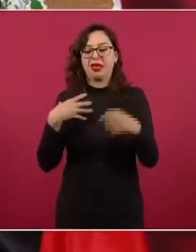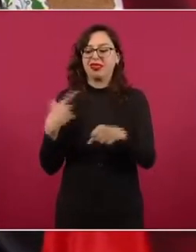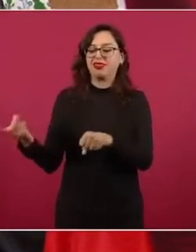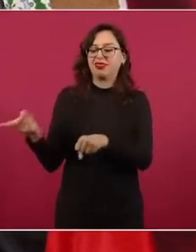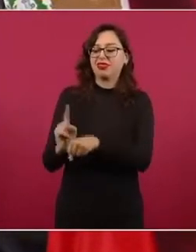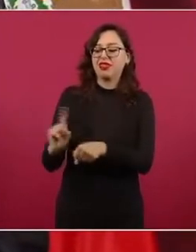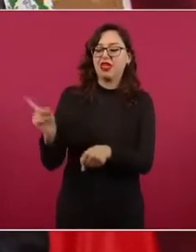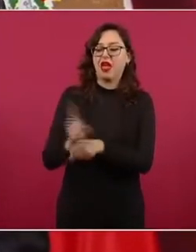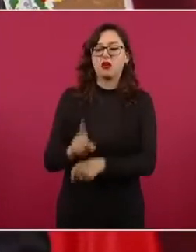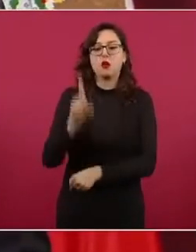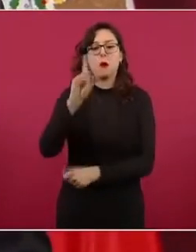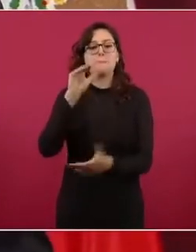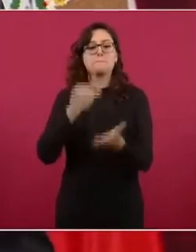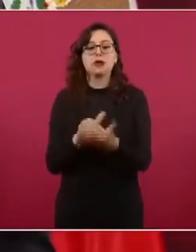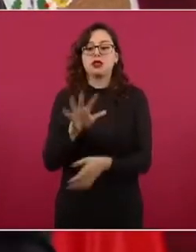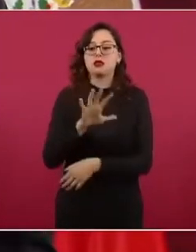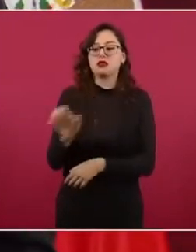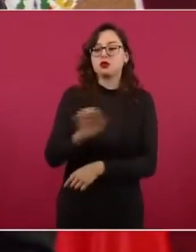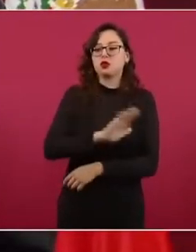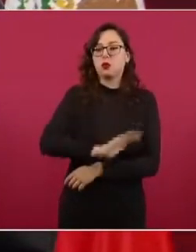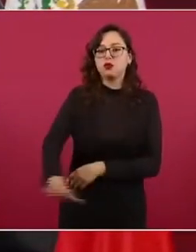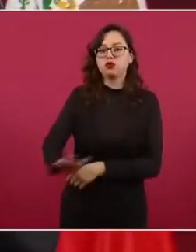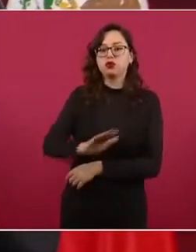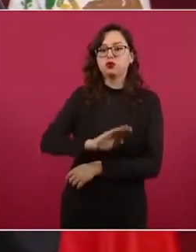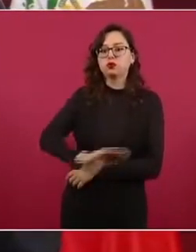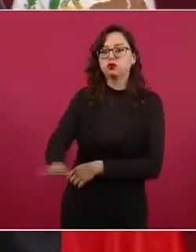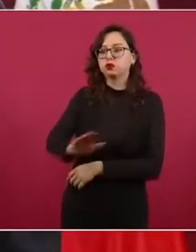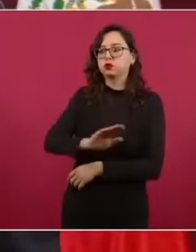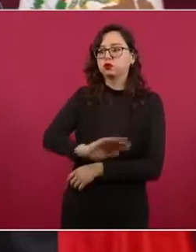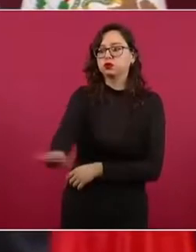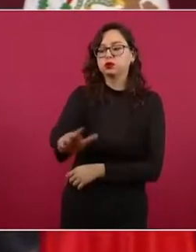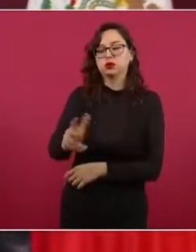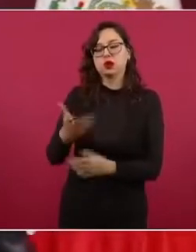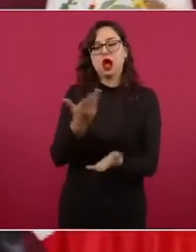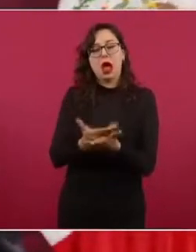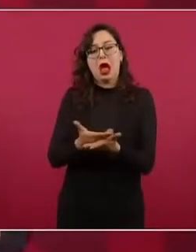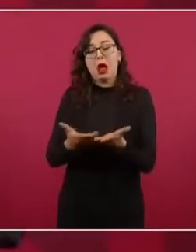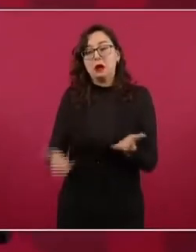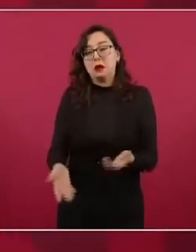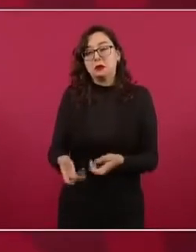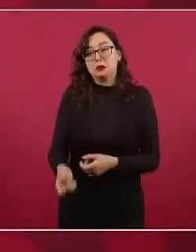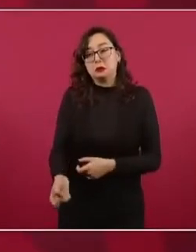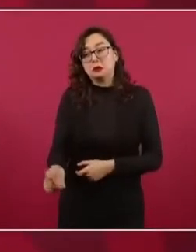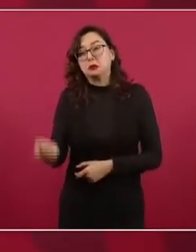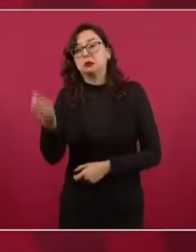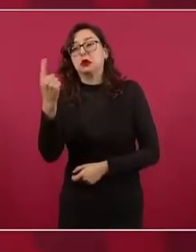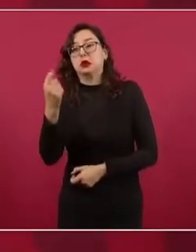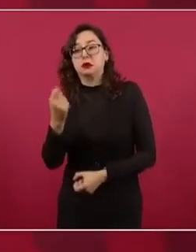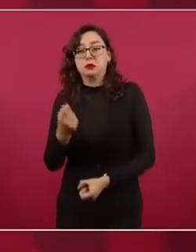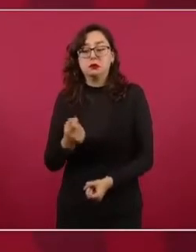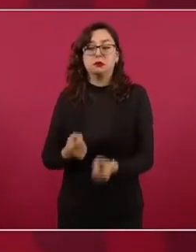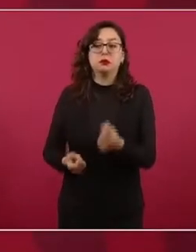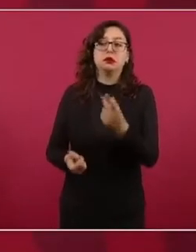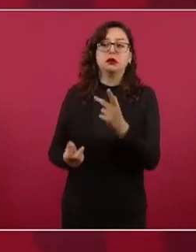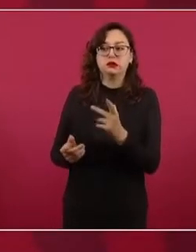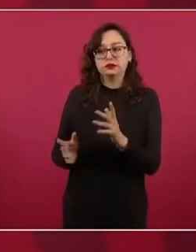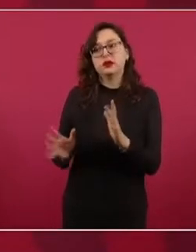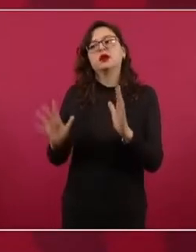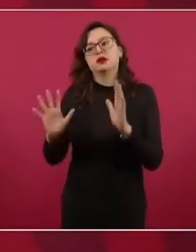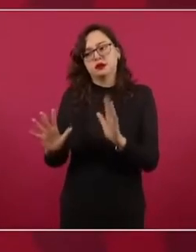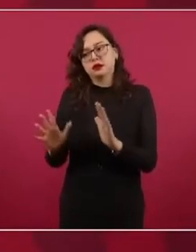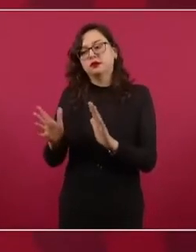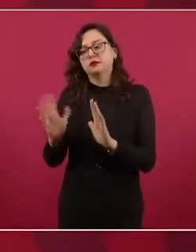Entonces, ya ahora, que afortunadamente estamos en una situación distinta, el plan